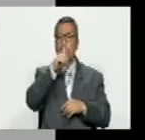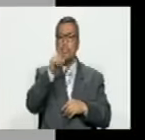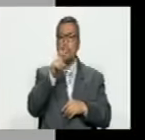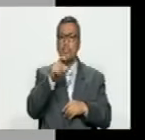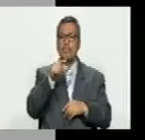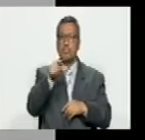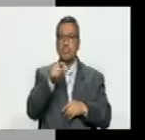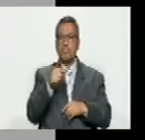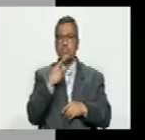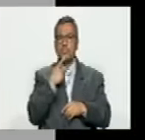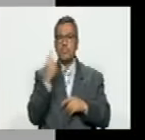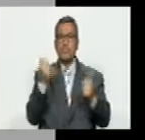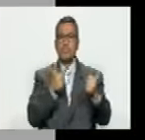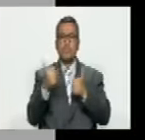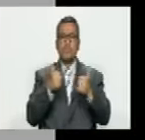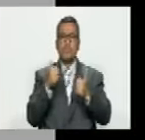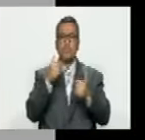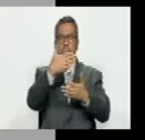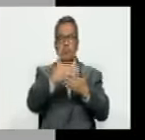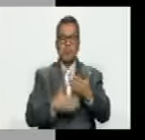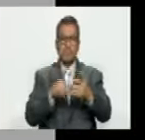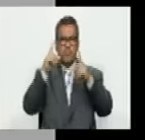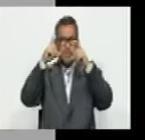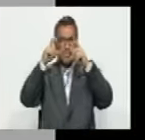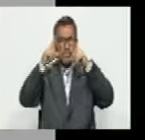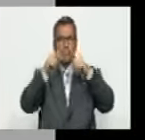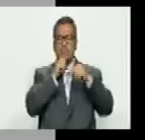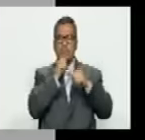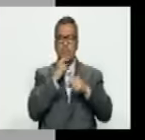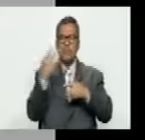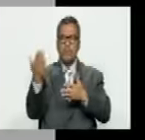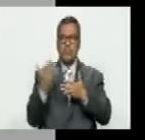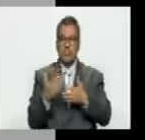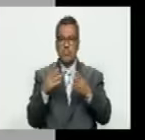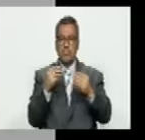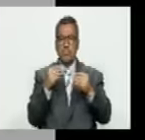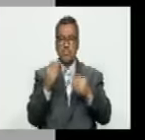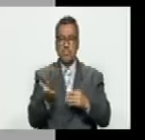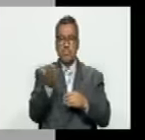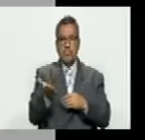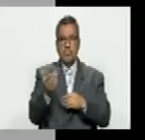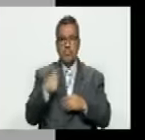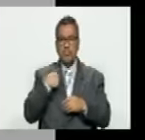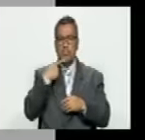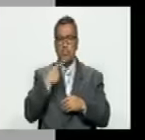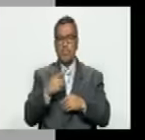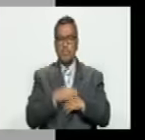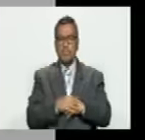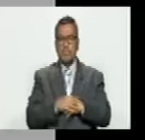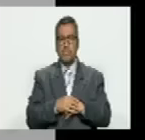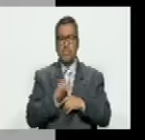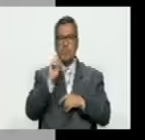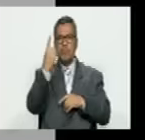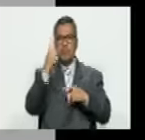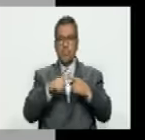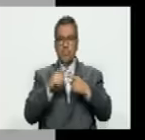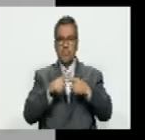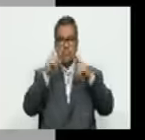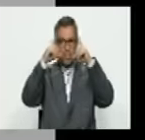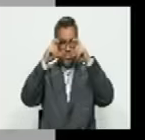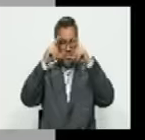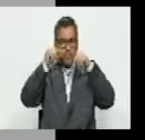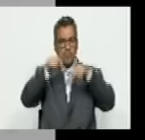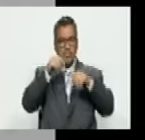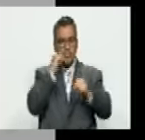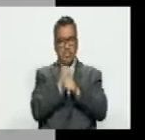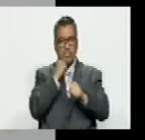oye de dónde sacaste esas actas esas fotos quién te las dio esto es muy muy muy importante él dice en primer lugar las fotos con las